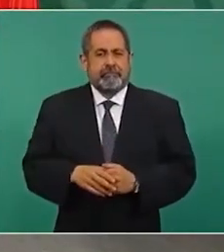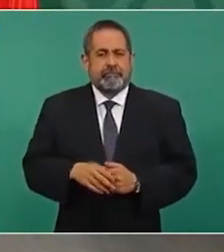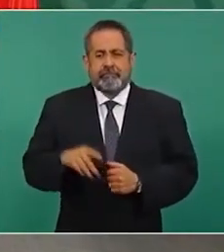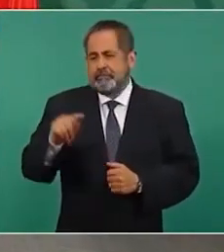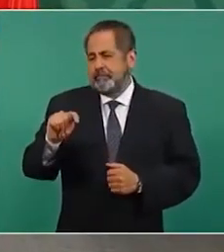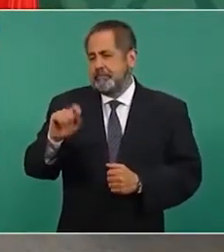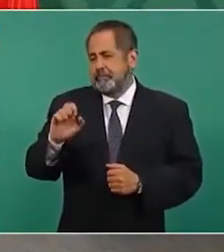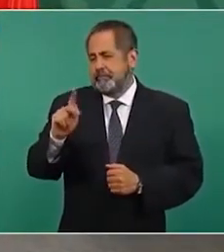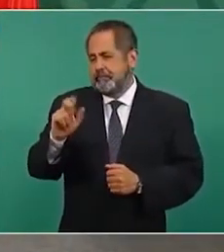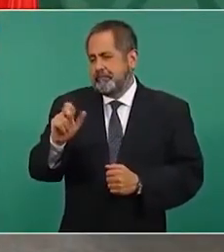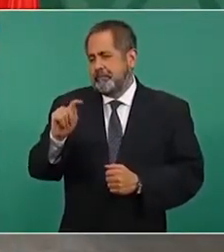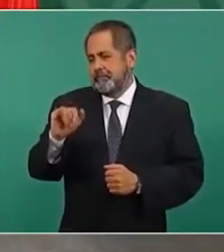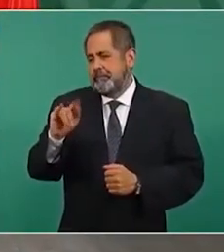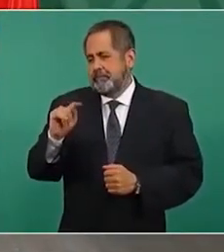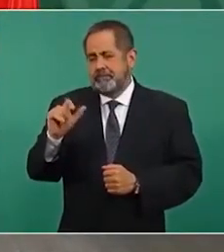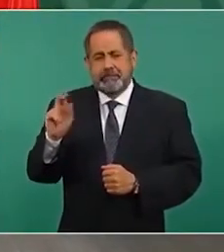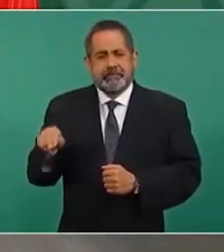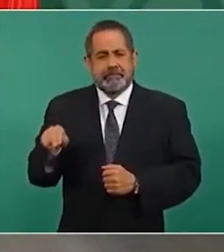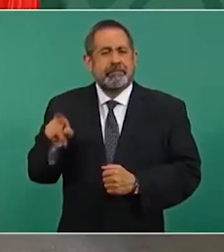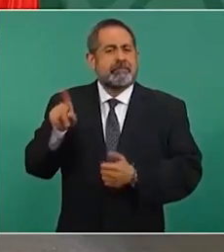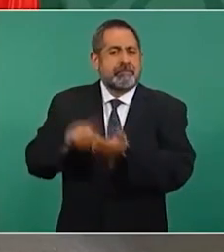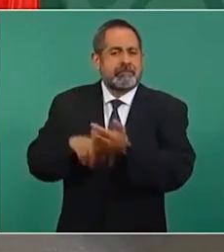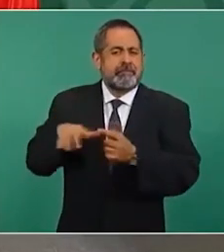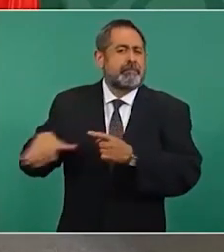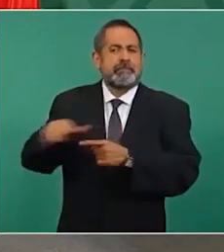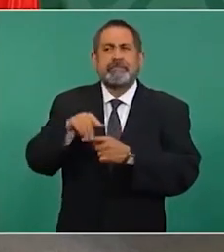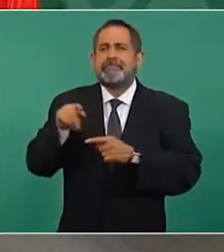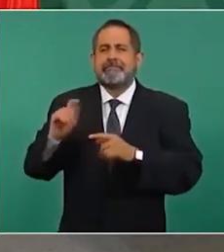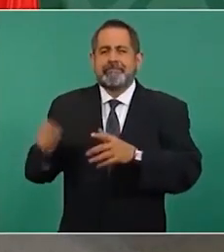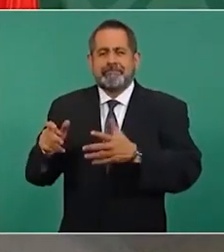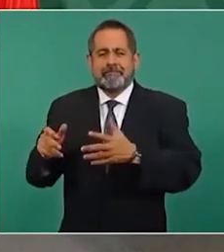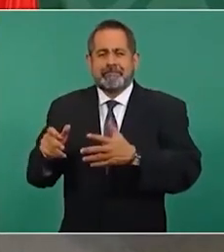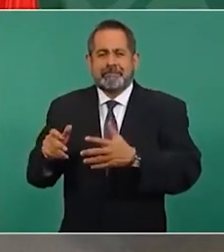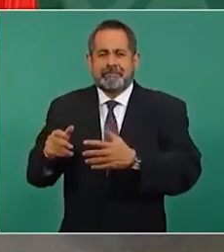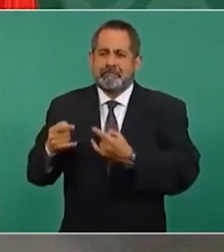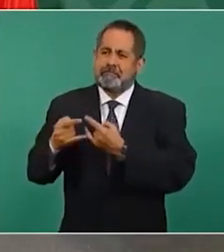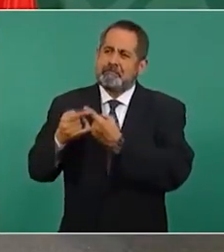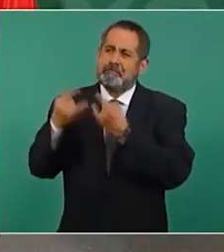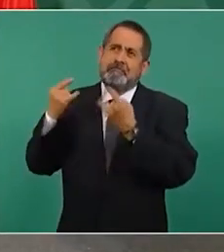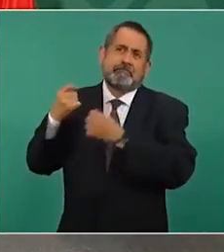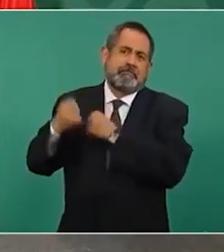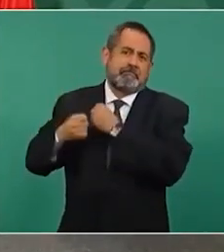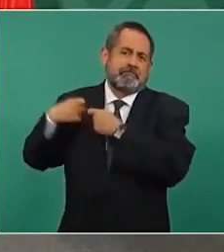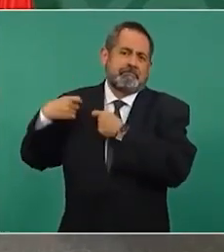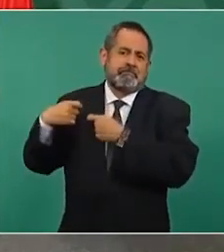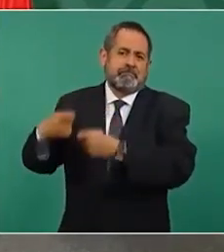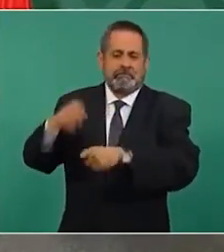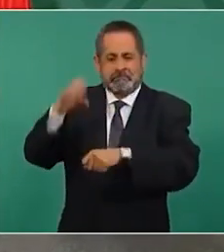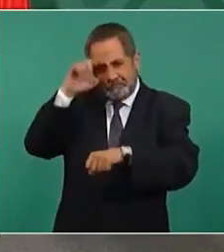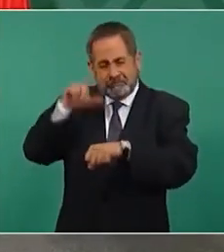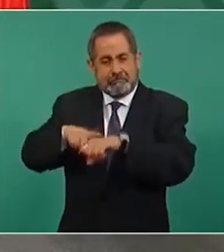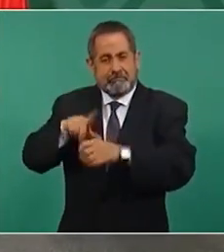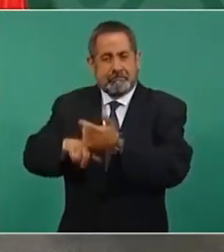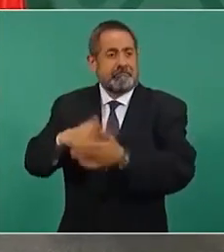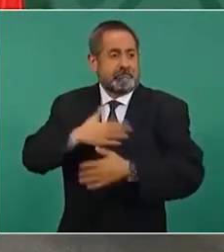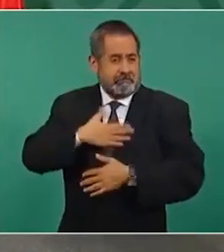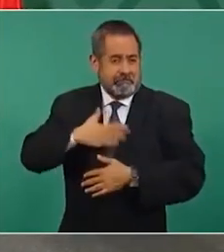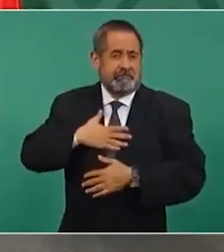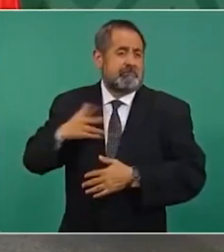Tepetitán tiene una gran historia una gran cultura mi pueblo